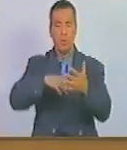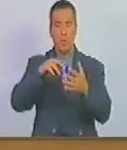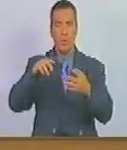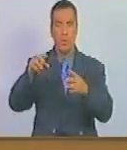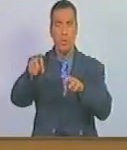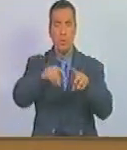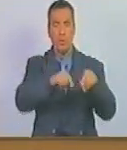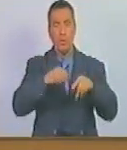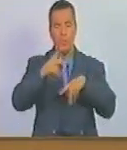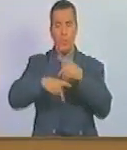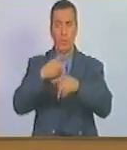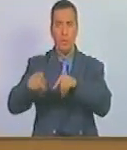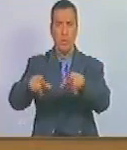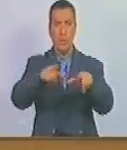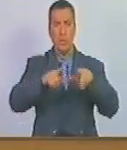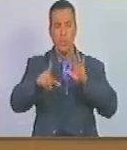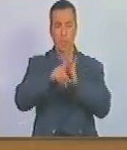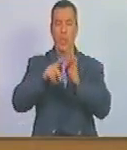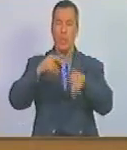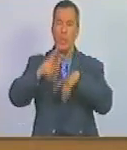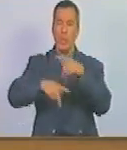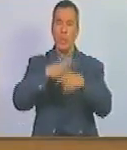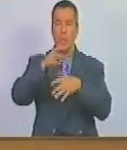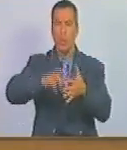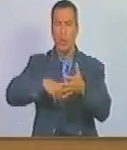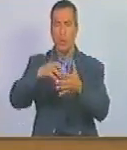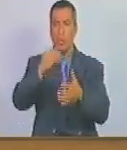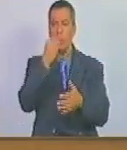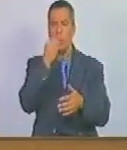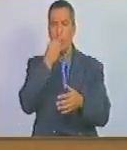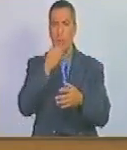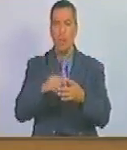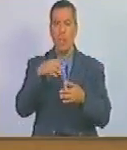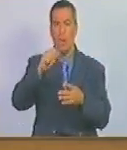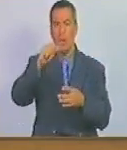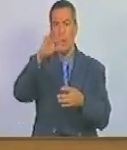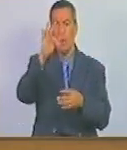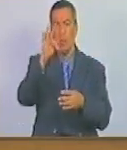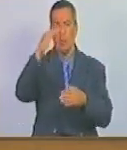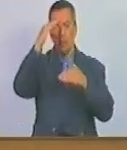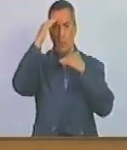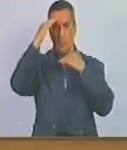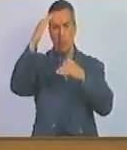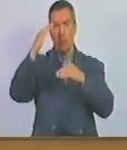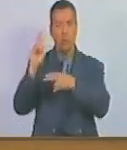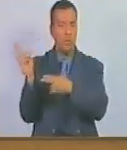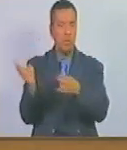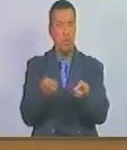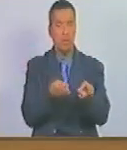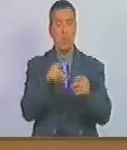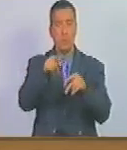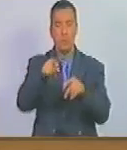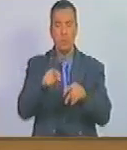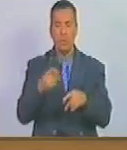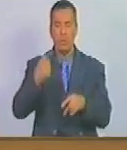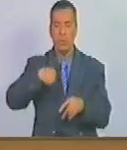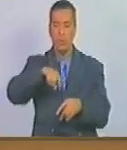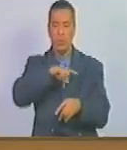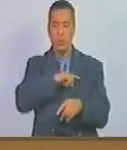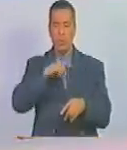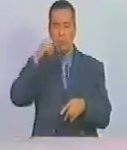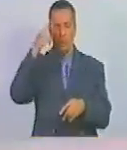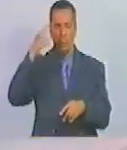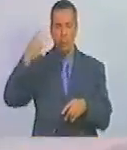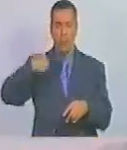productores del área de la Red de Producción Agroalimentaria ARPA nuestros saludos, son invitados y nos honramos de